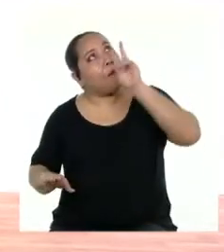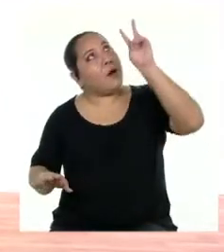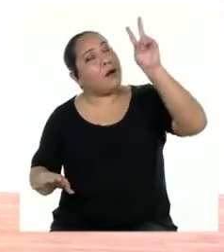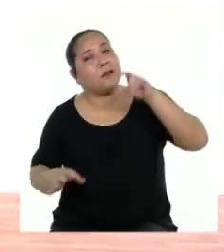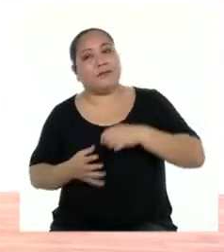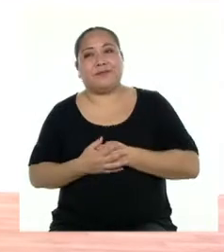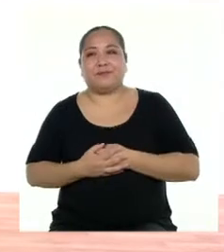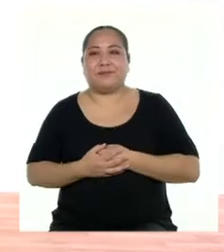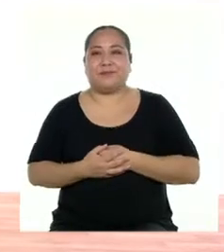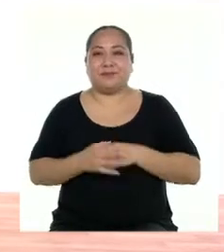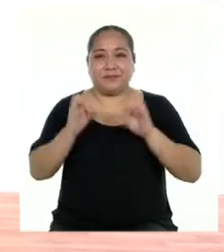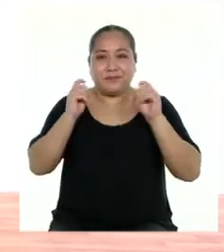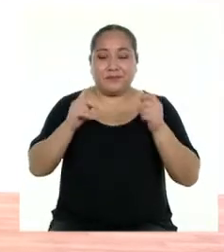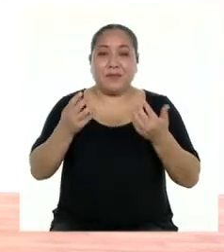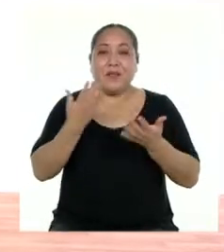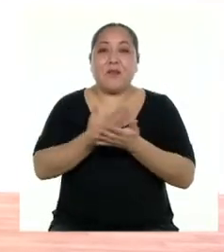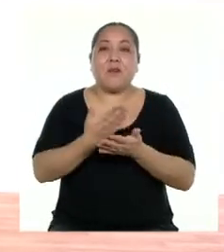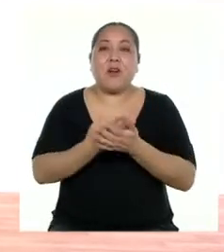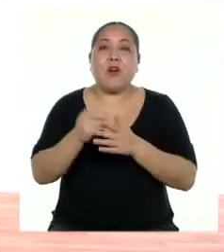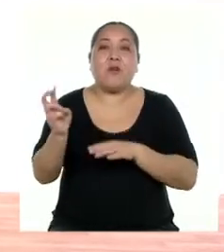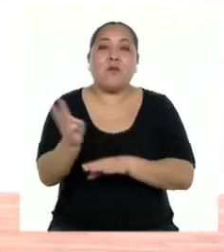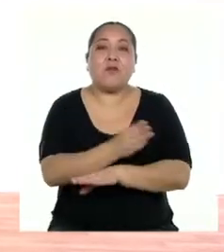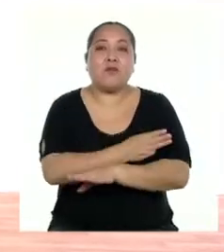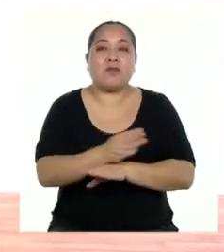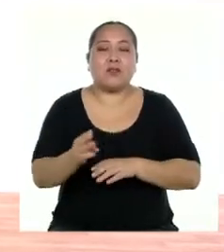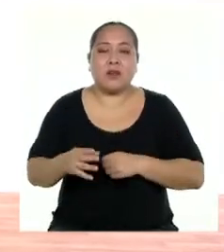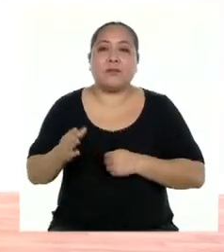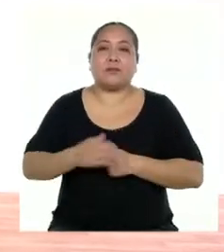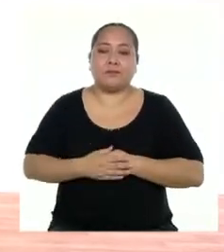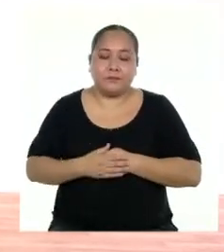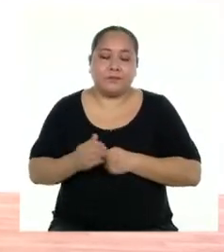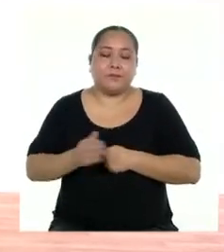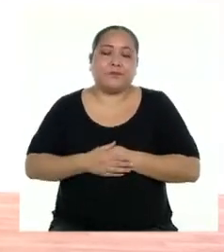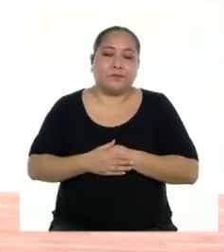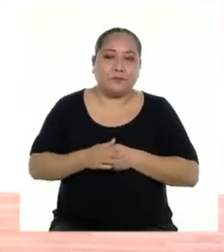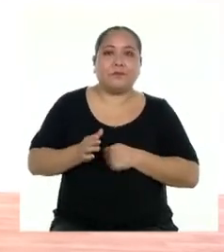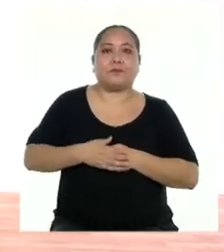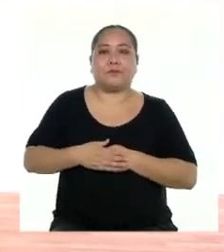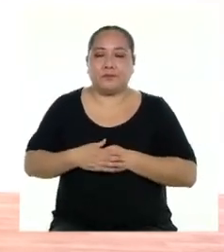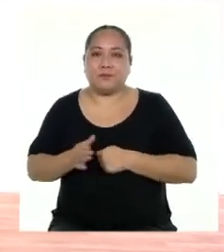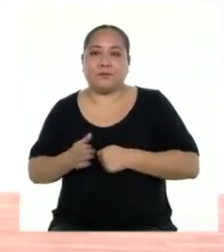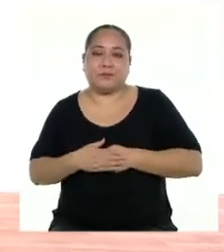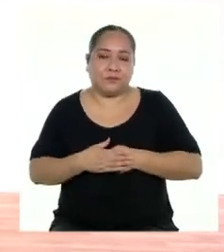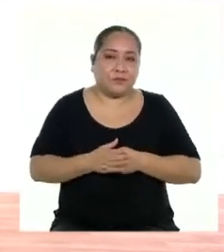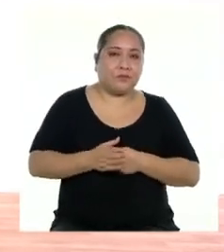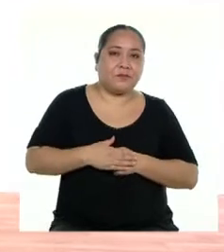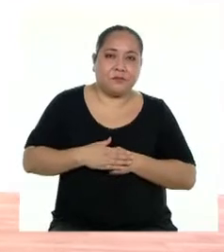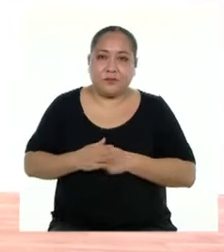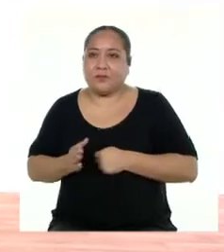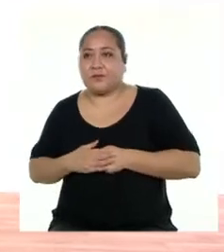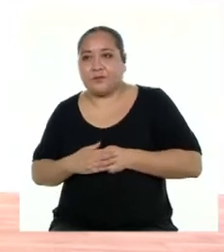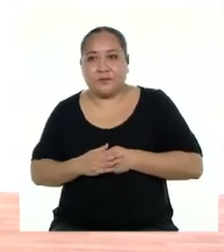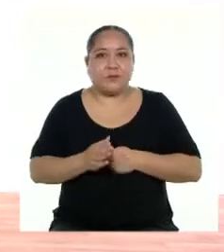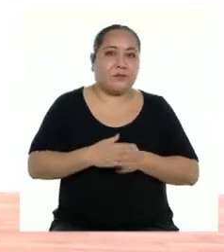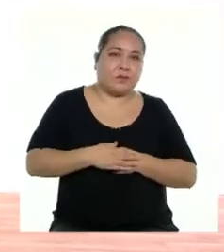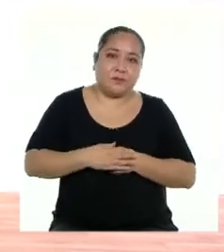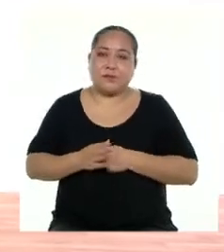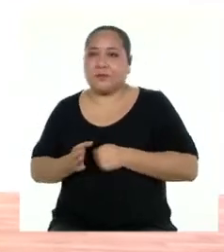hey, hey. Sí, y ahora lo vamos a probar con música. Eso. Hey, hey, hey, hey, hey, hey.